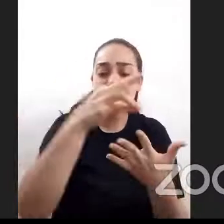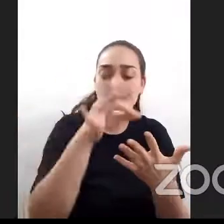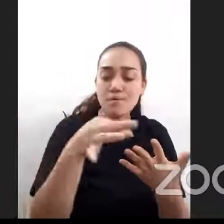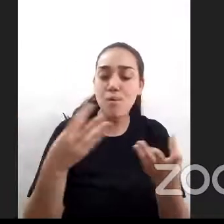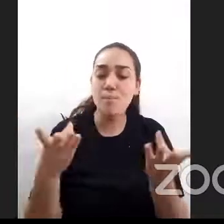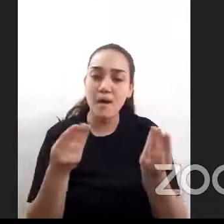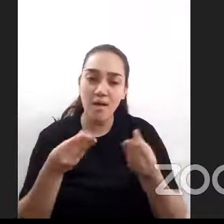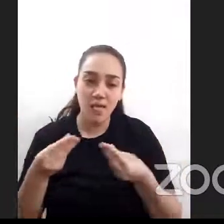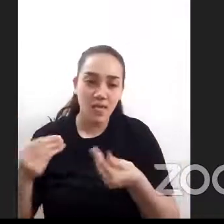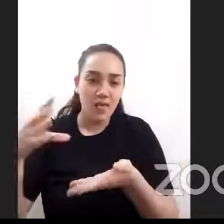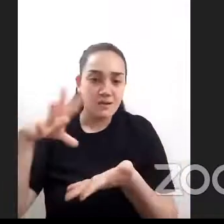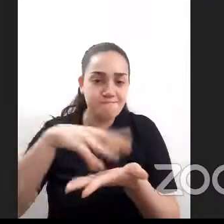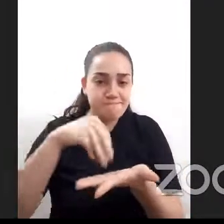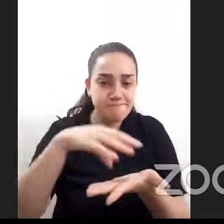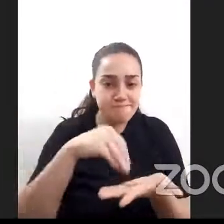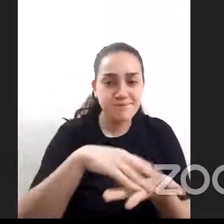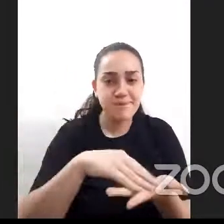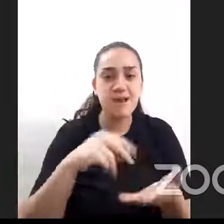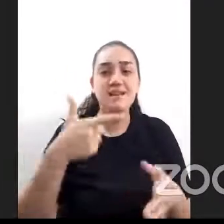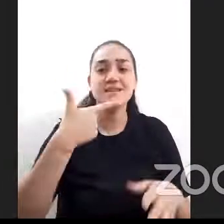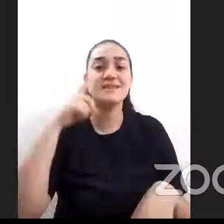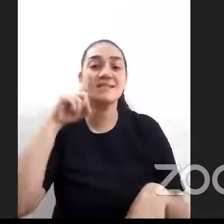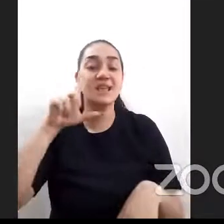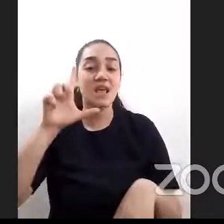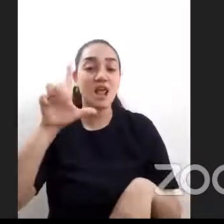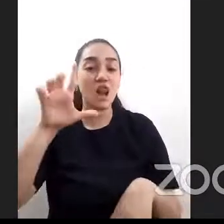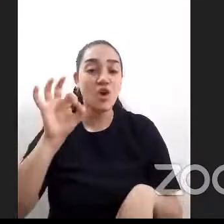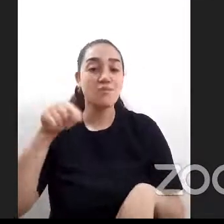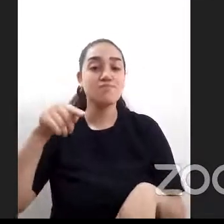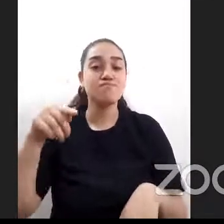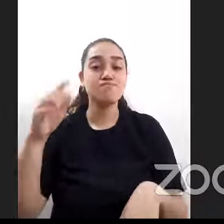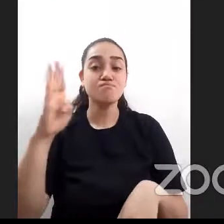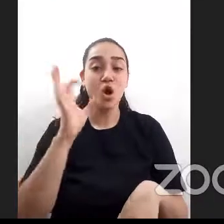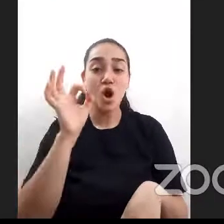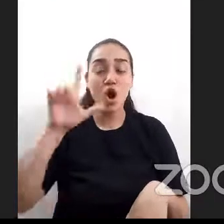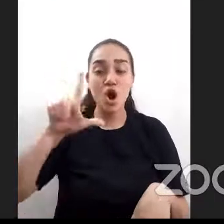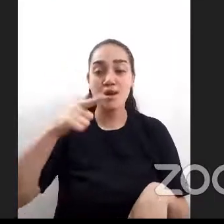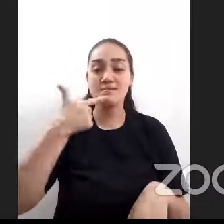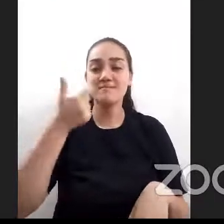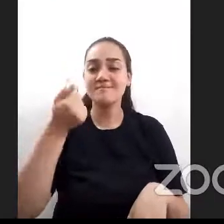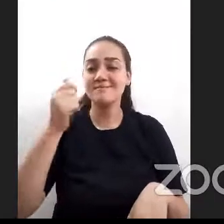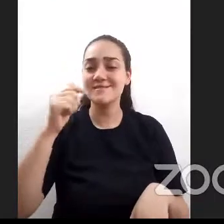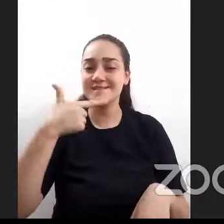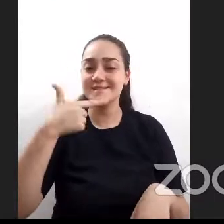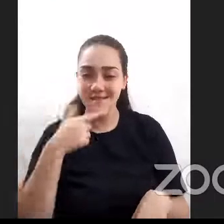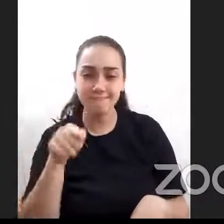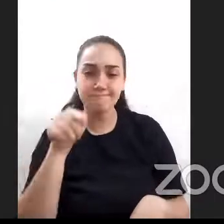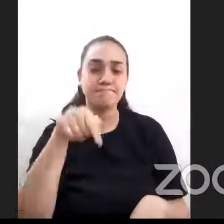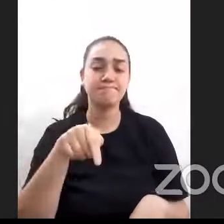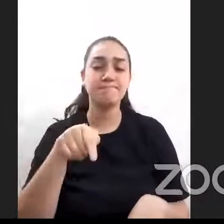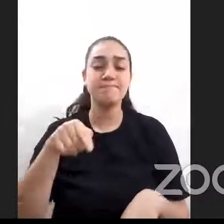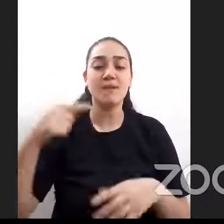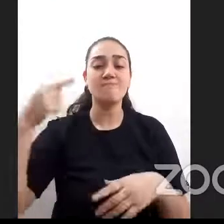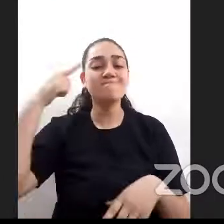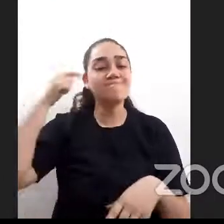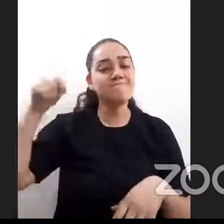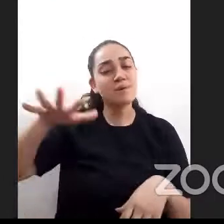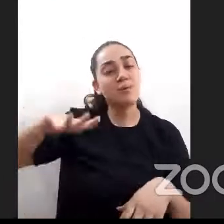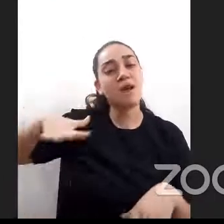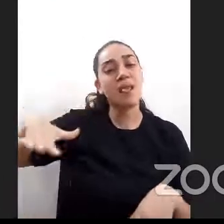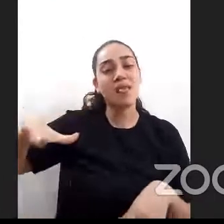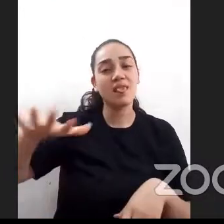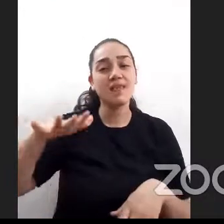silobolsas y ese tipo de servicios y por otro lado está la ruralidad que tiene que ver con que la gente